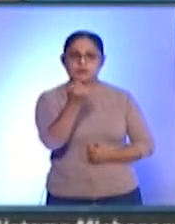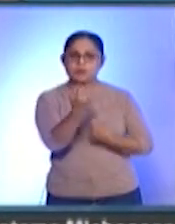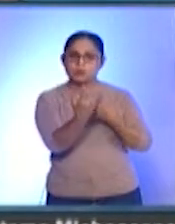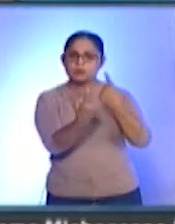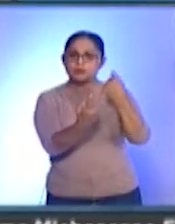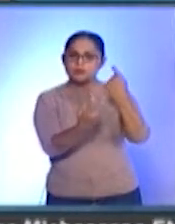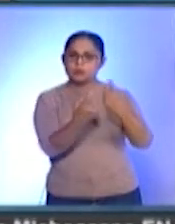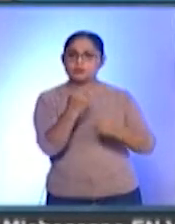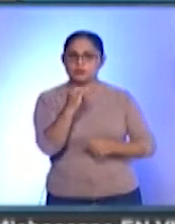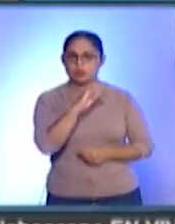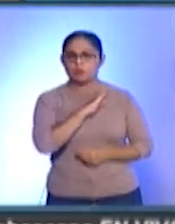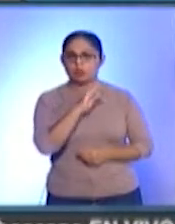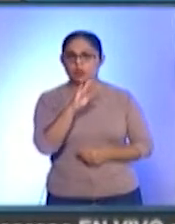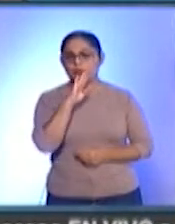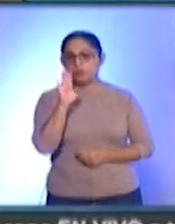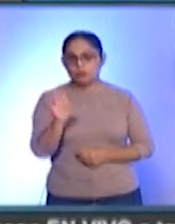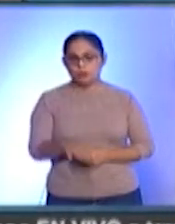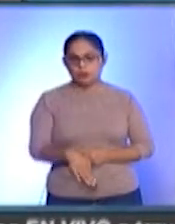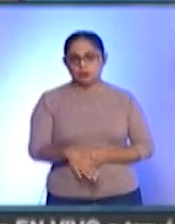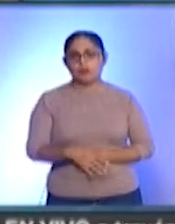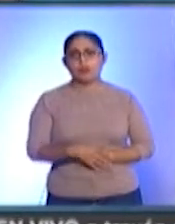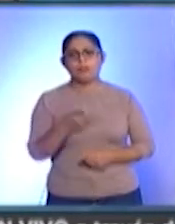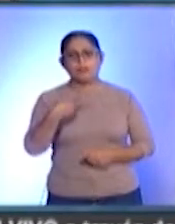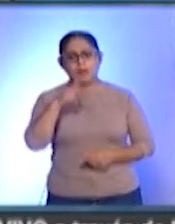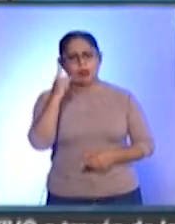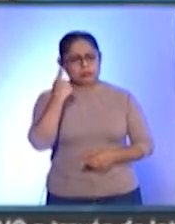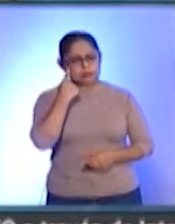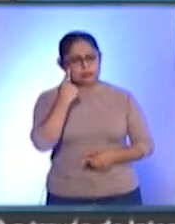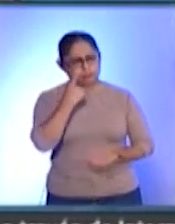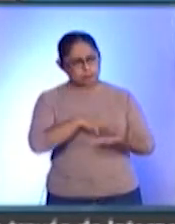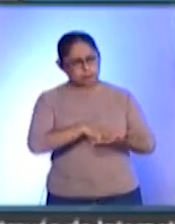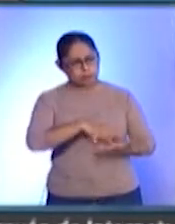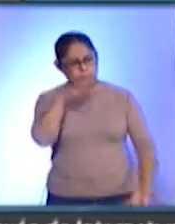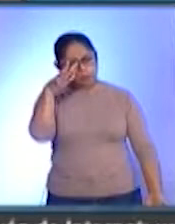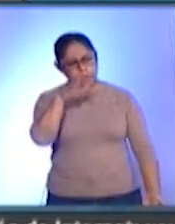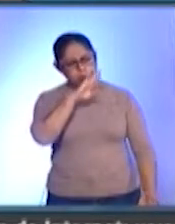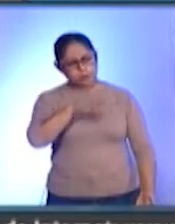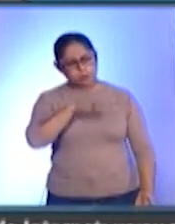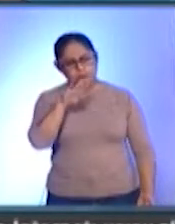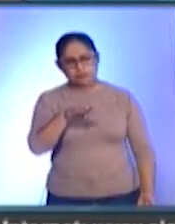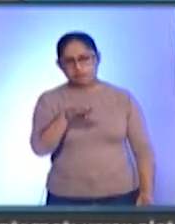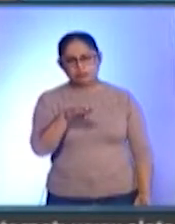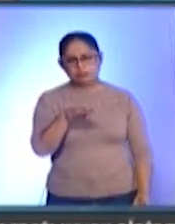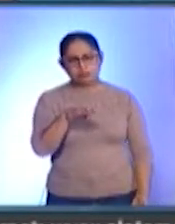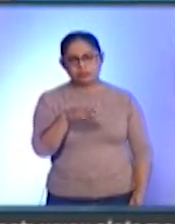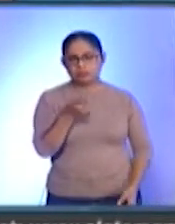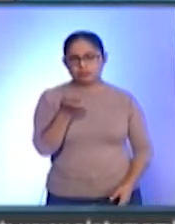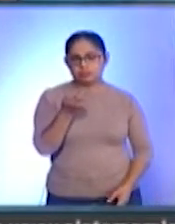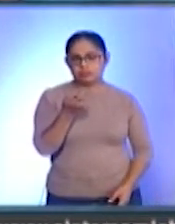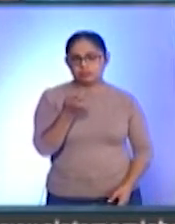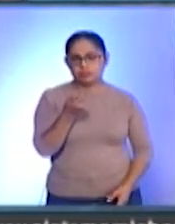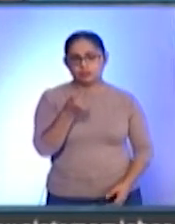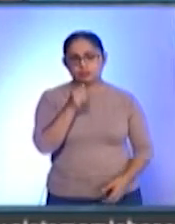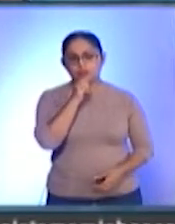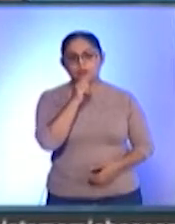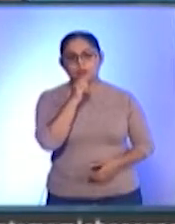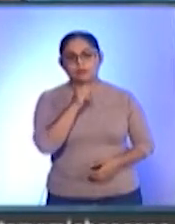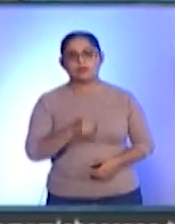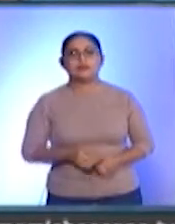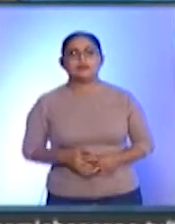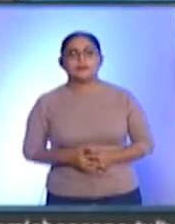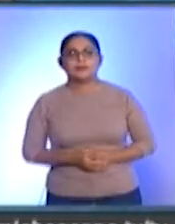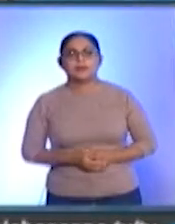por COVID, pero que tenga una mayor mortalidad en esta tercera ola, hasta este momento no se ha visto.